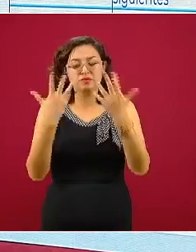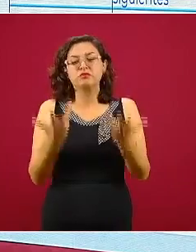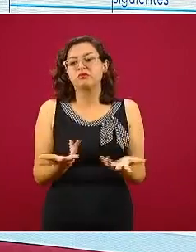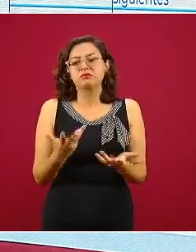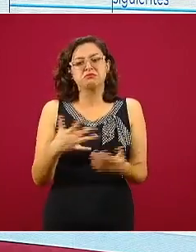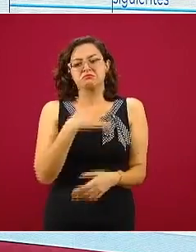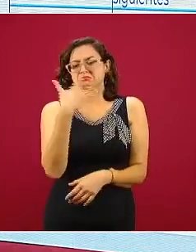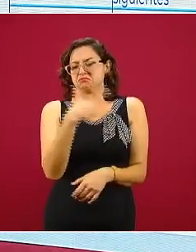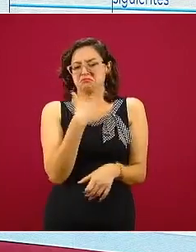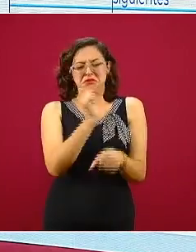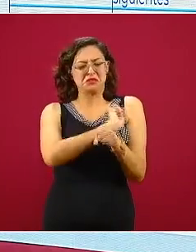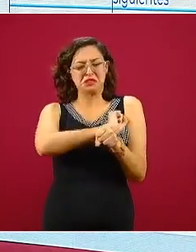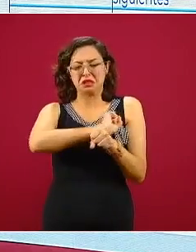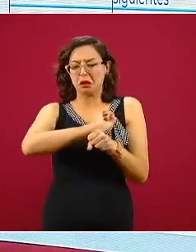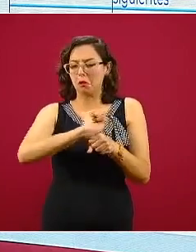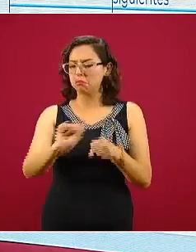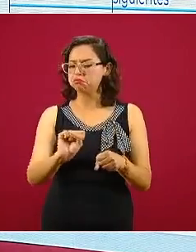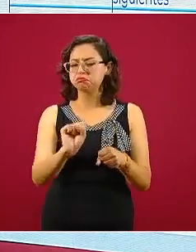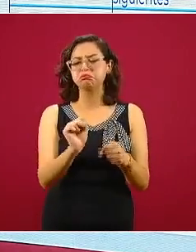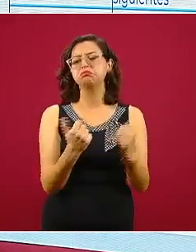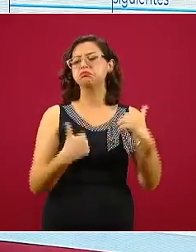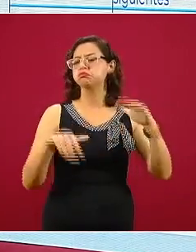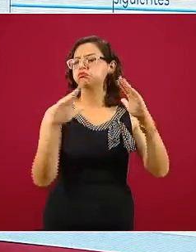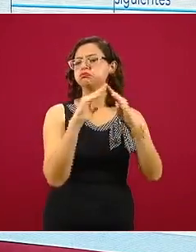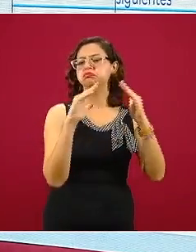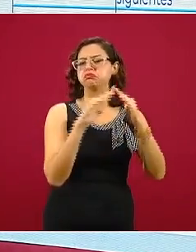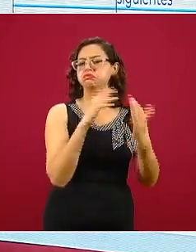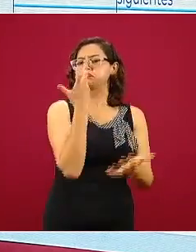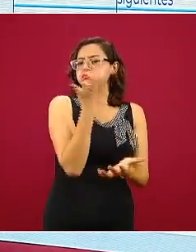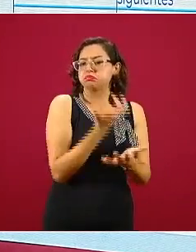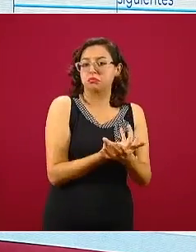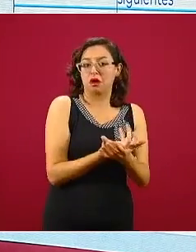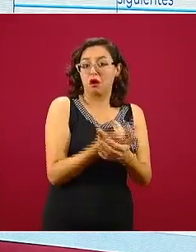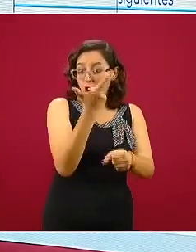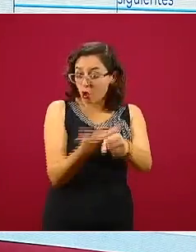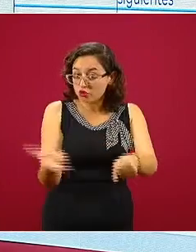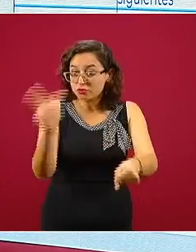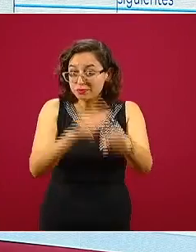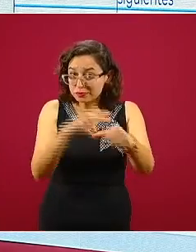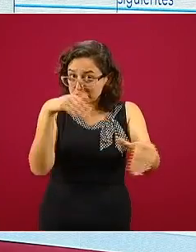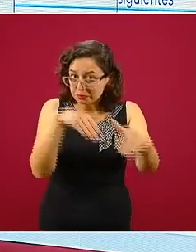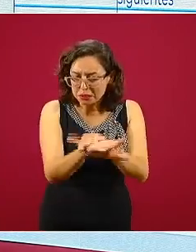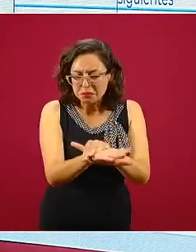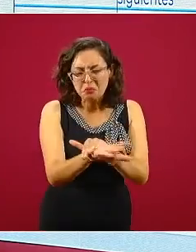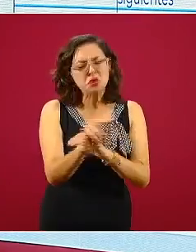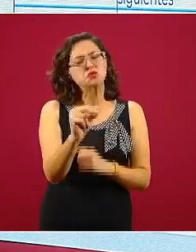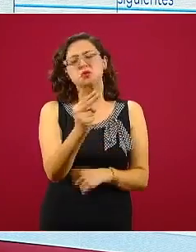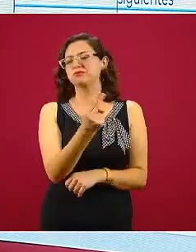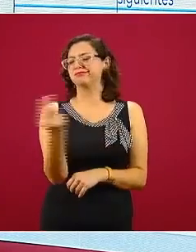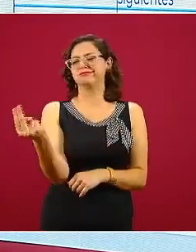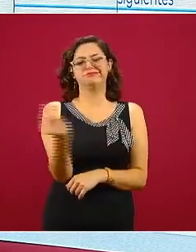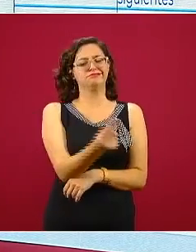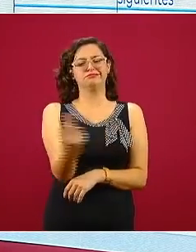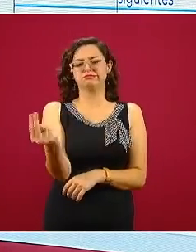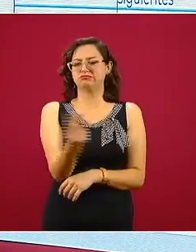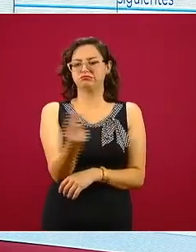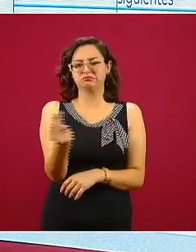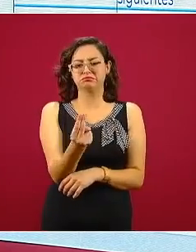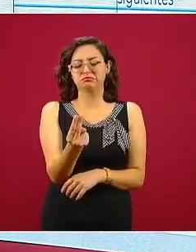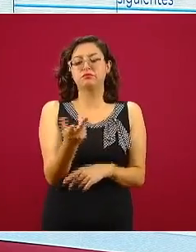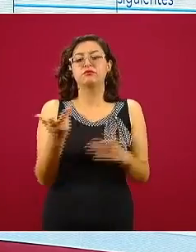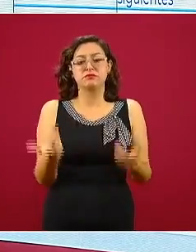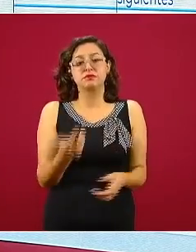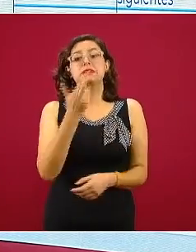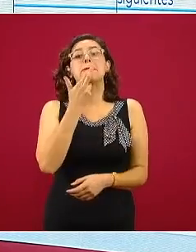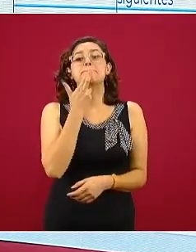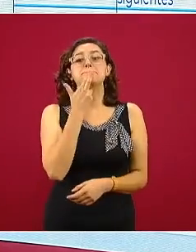general síntomas muy leves y que no requieren un tratamiento en una unidad médica en forma hospitalaria, que generalmente se prefiere